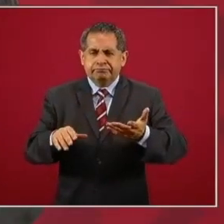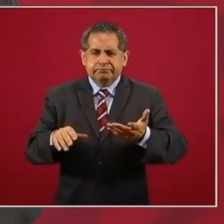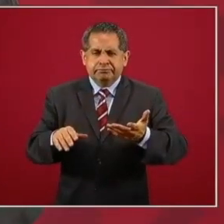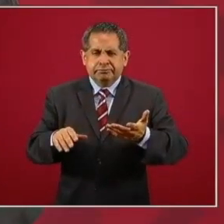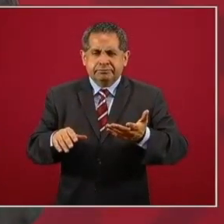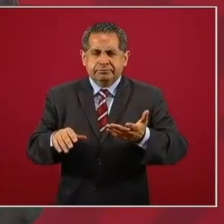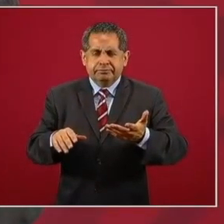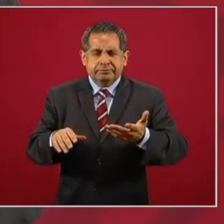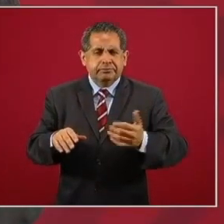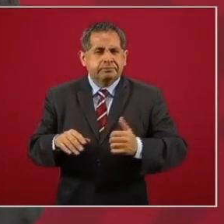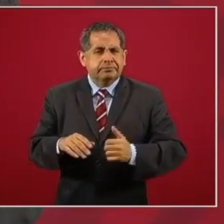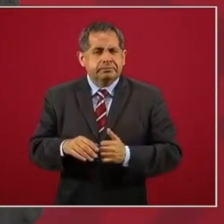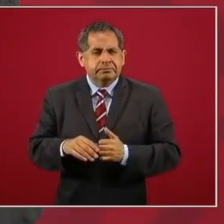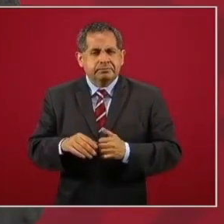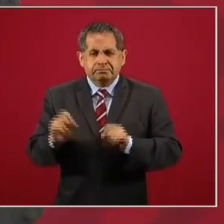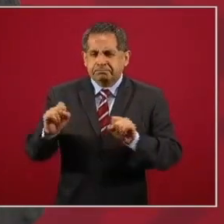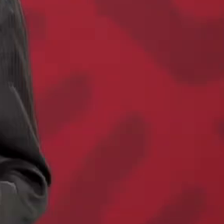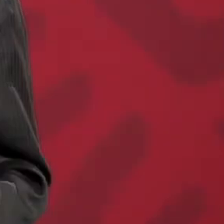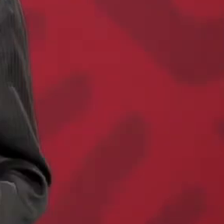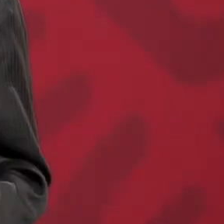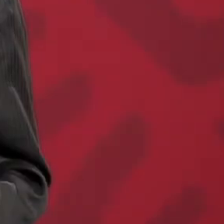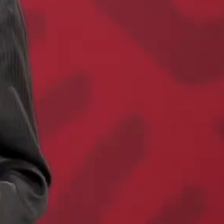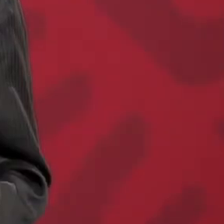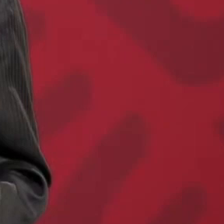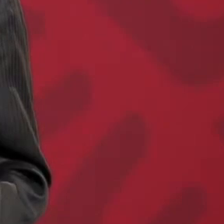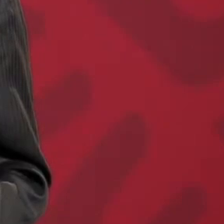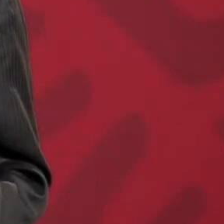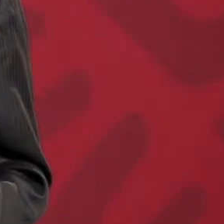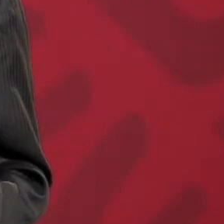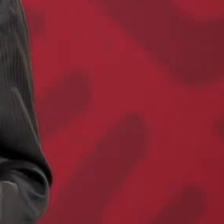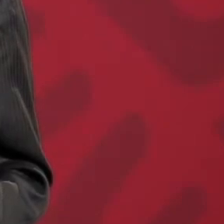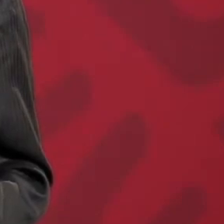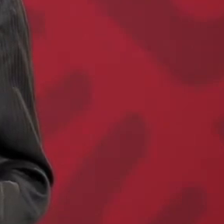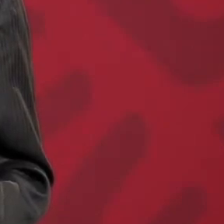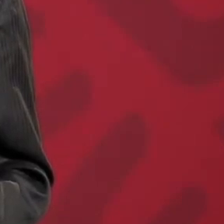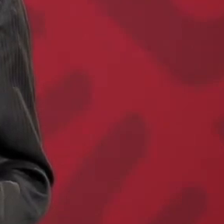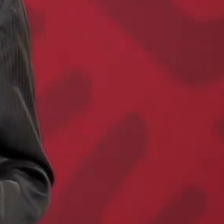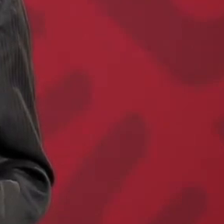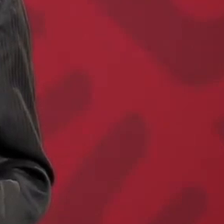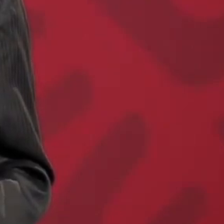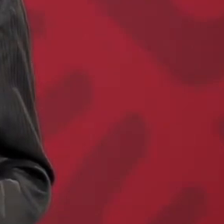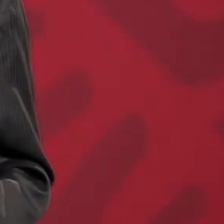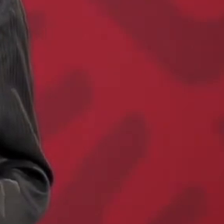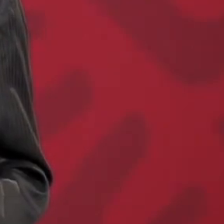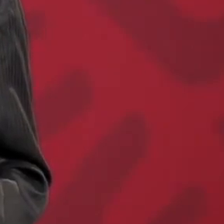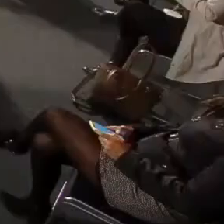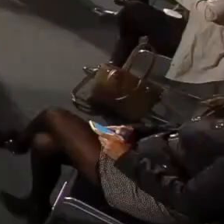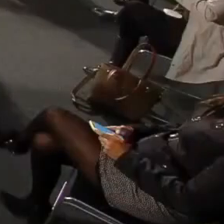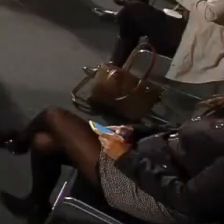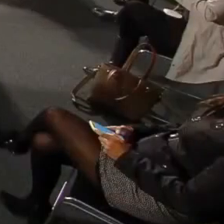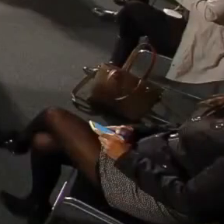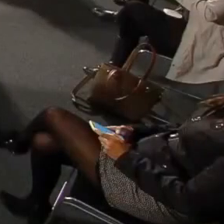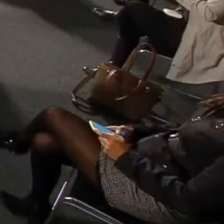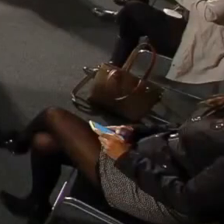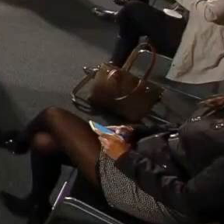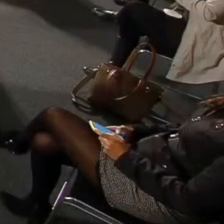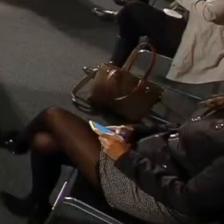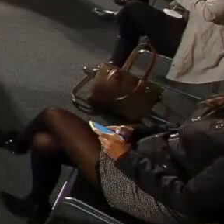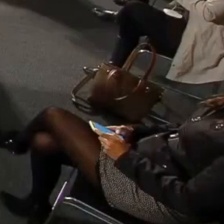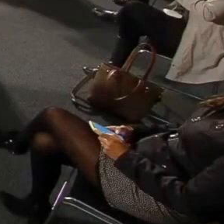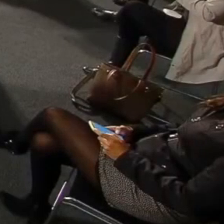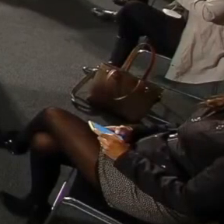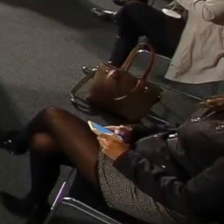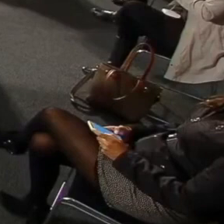unas láminas del comportamiento de la pandemia por Estado. Vamos viendo